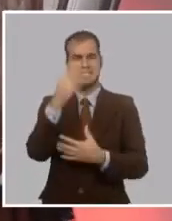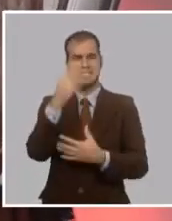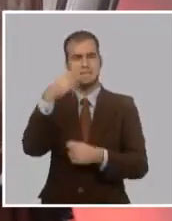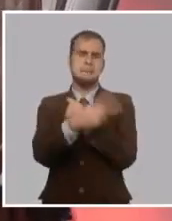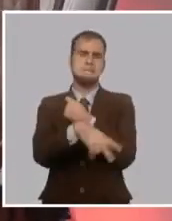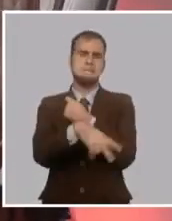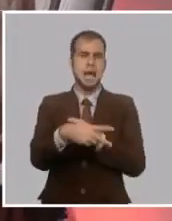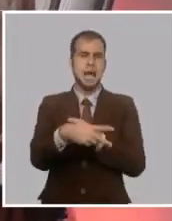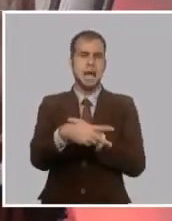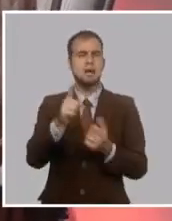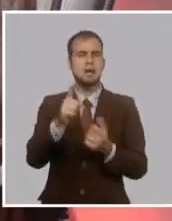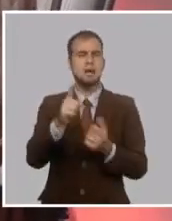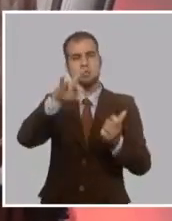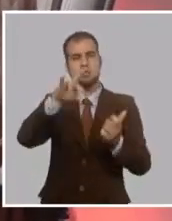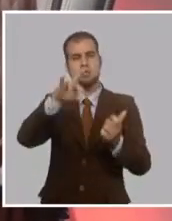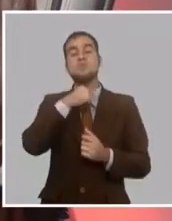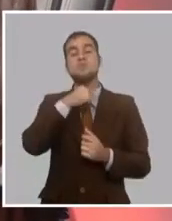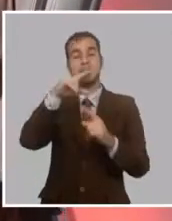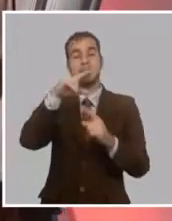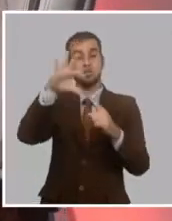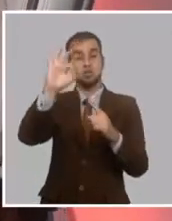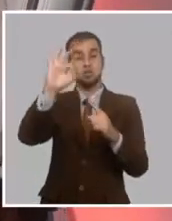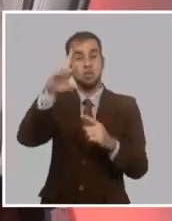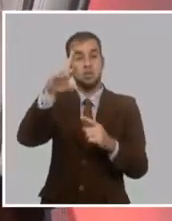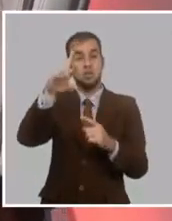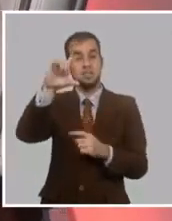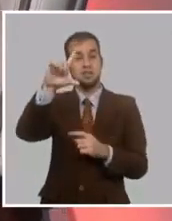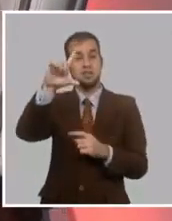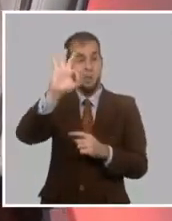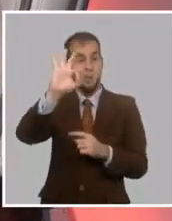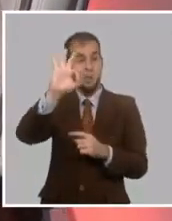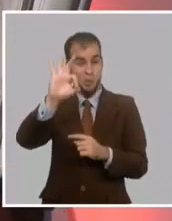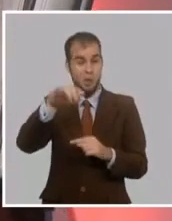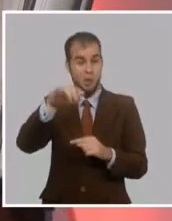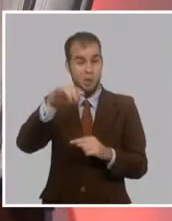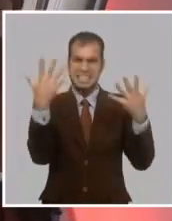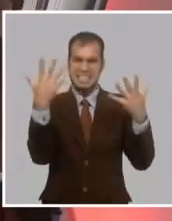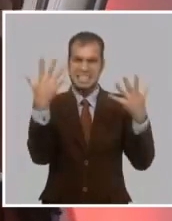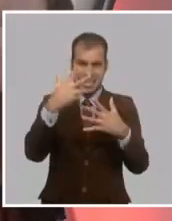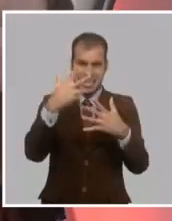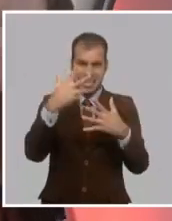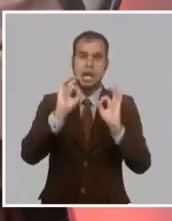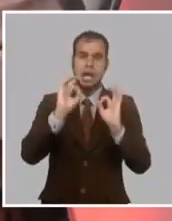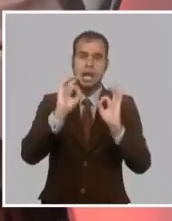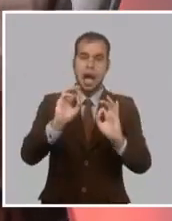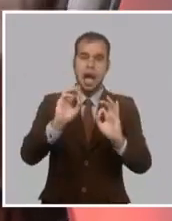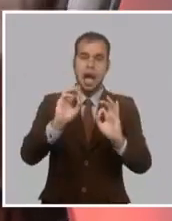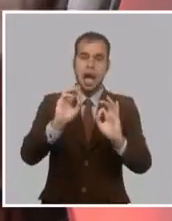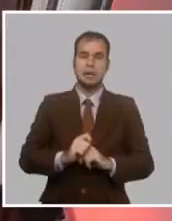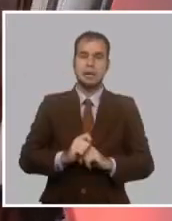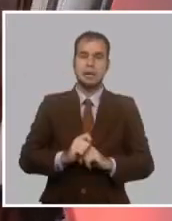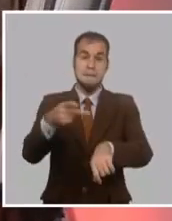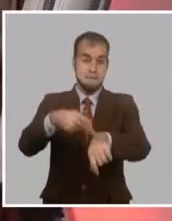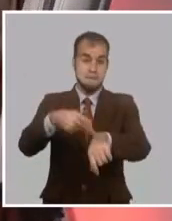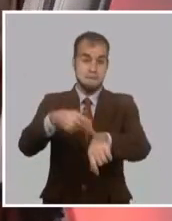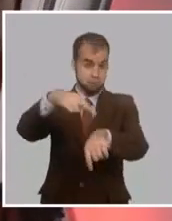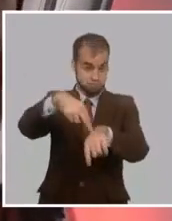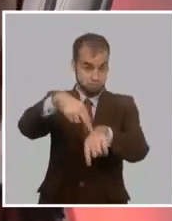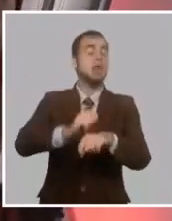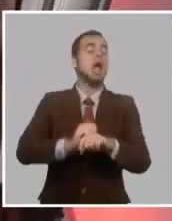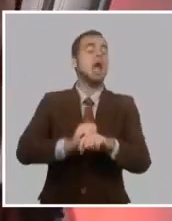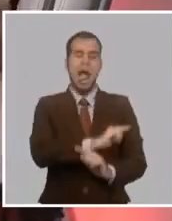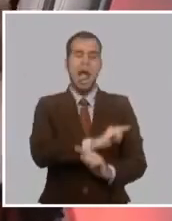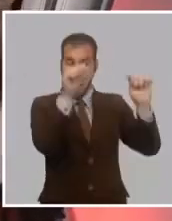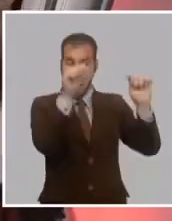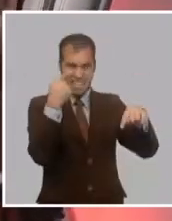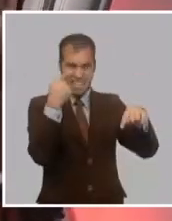8, 10 o 15 o 16 organizaciones independentistas, yo digo, el imperio está seguro. Tenemos que fundar varias organizaciones. El imperio está seguro, porque cuando estén